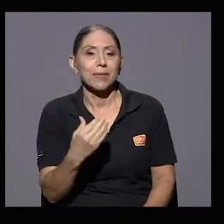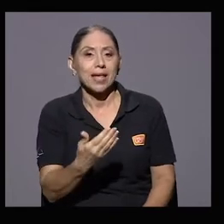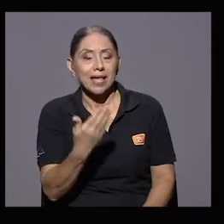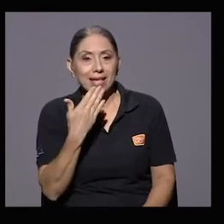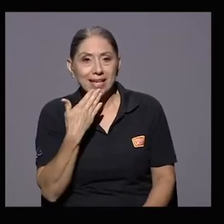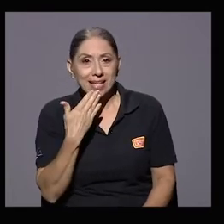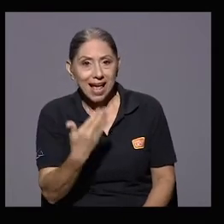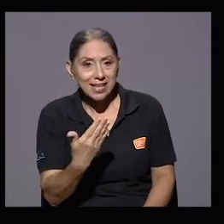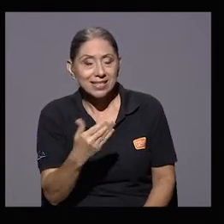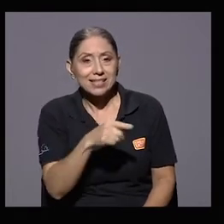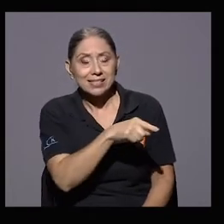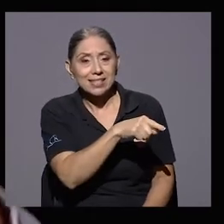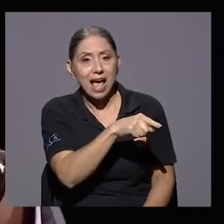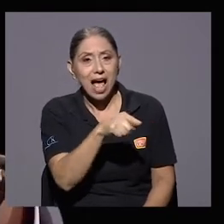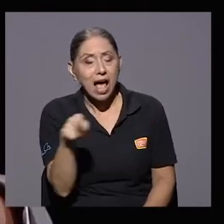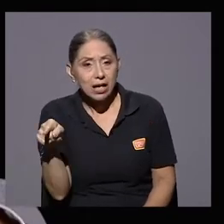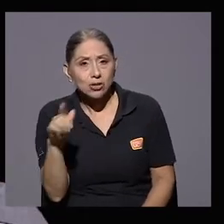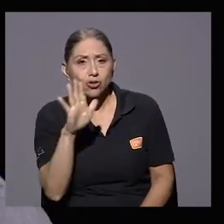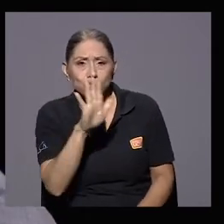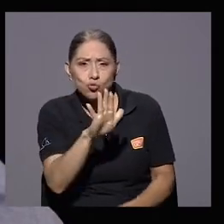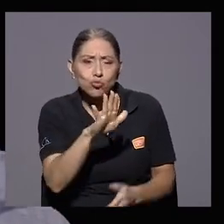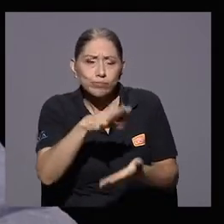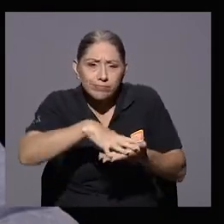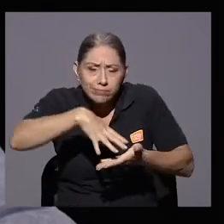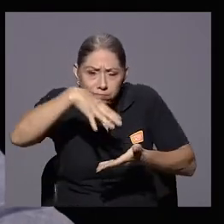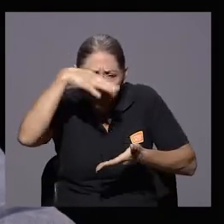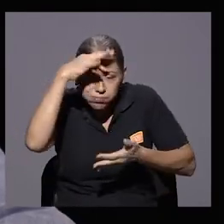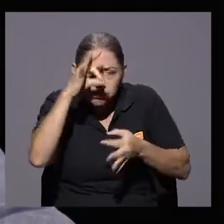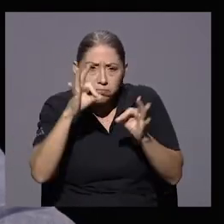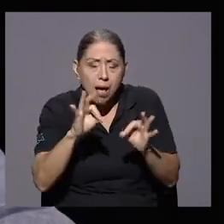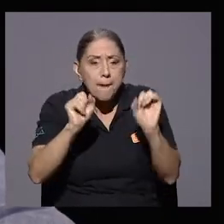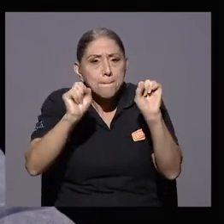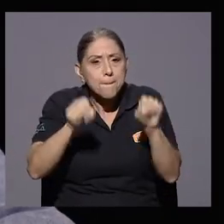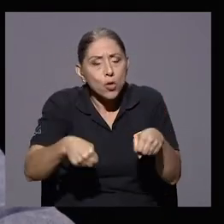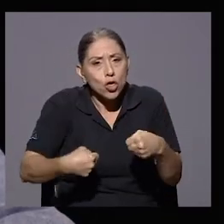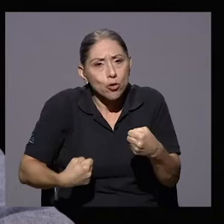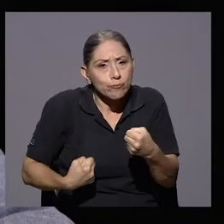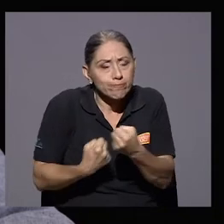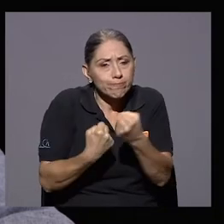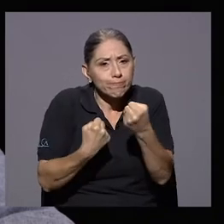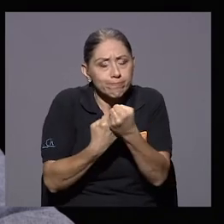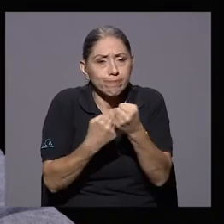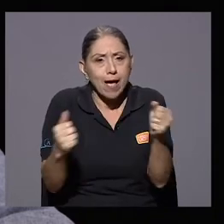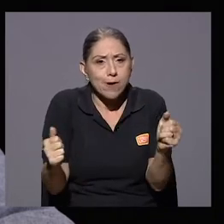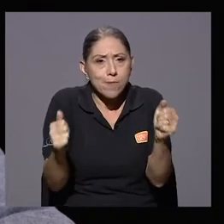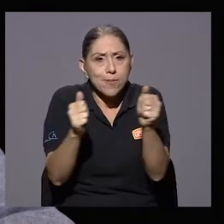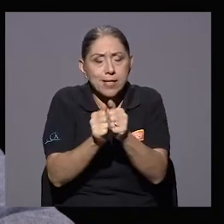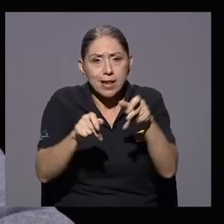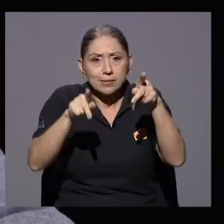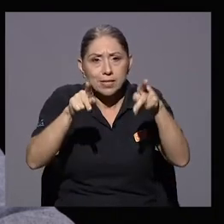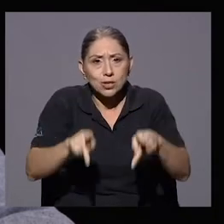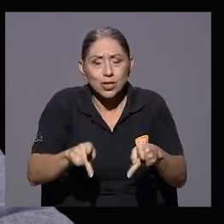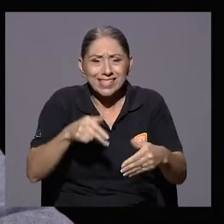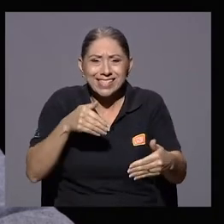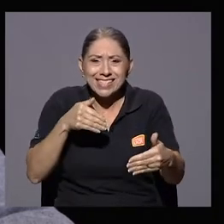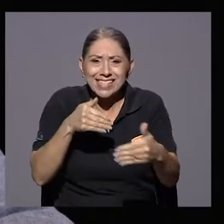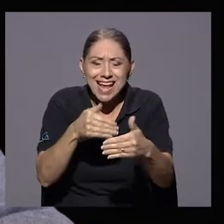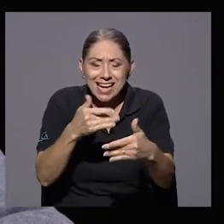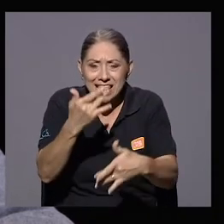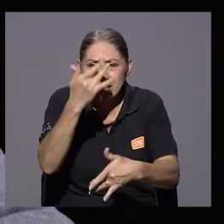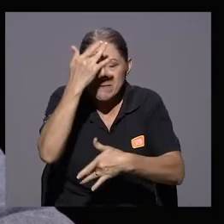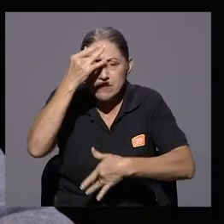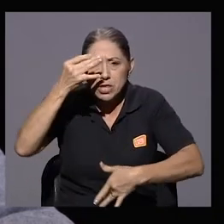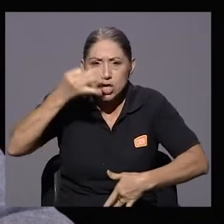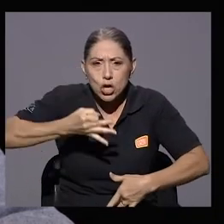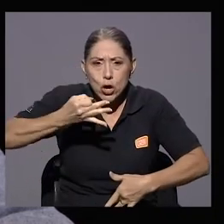a esa formación han podido darle un acompañamiento a quienes hoy por hoy bordean el fuego todos los días